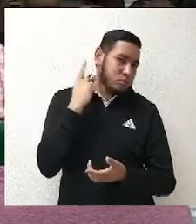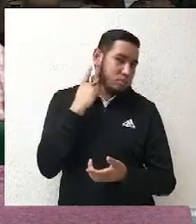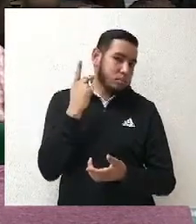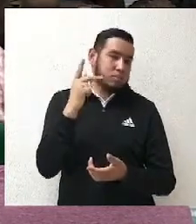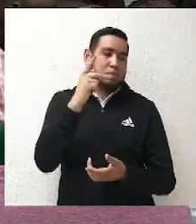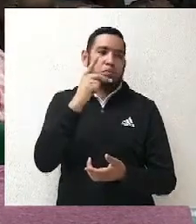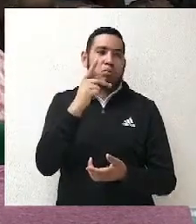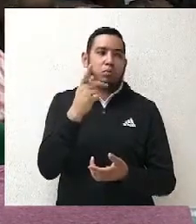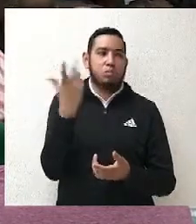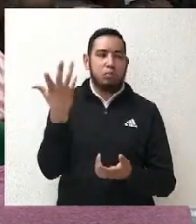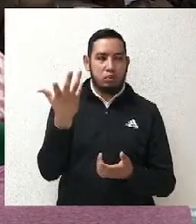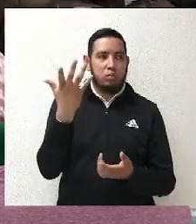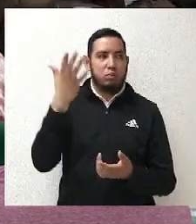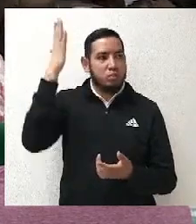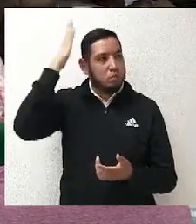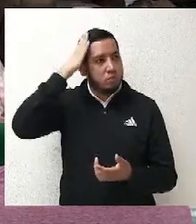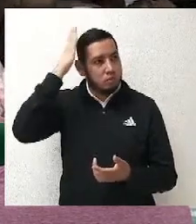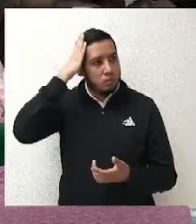selección de candidatos?